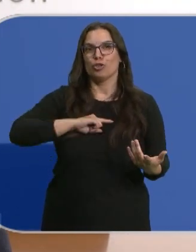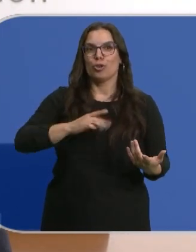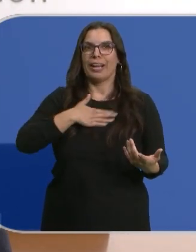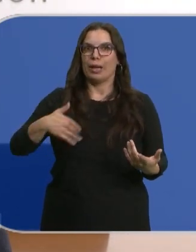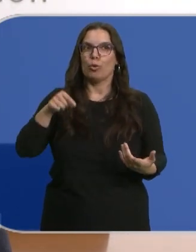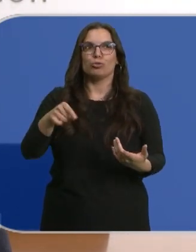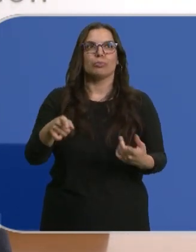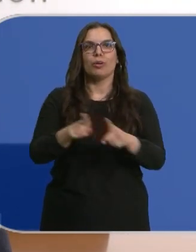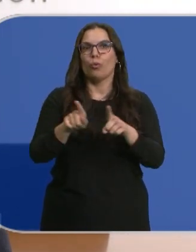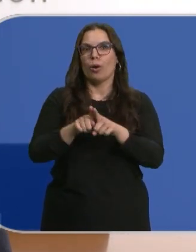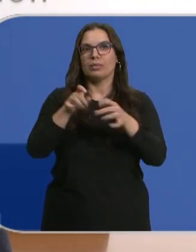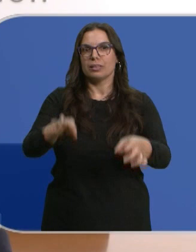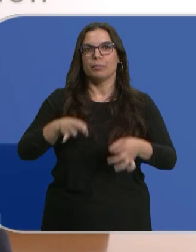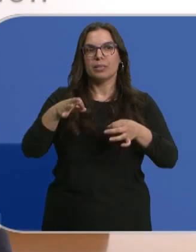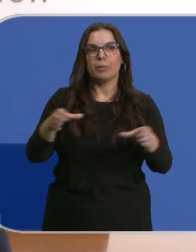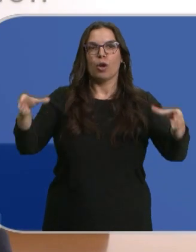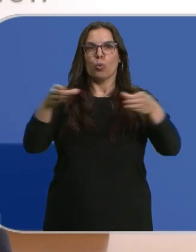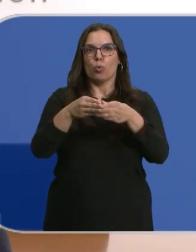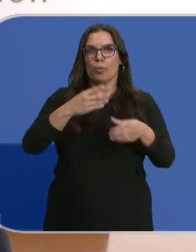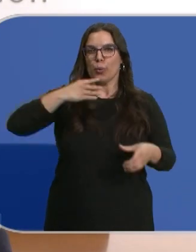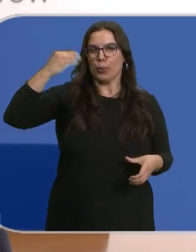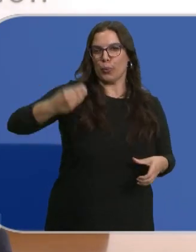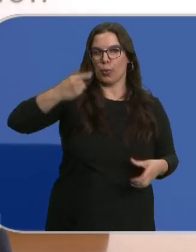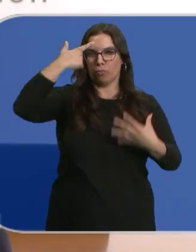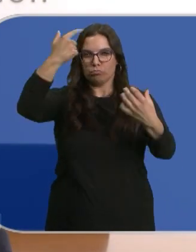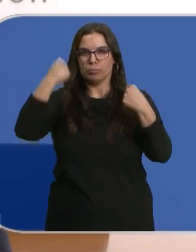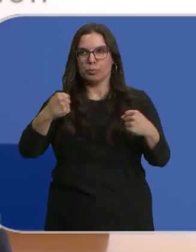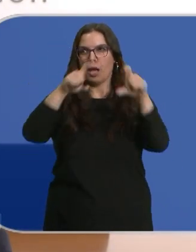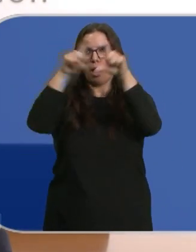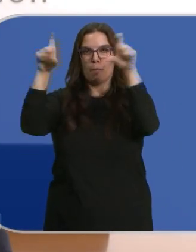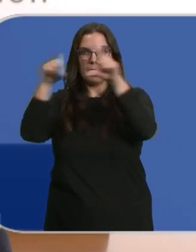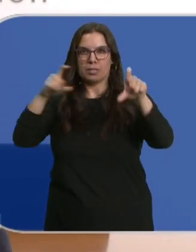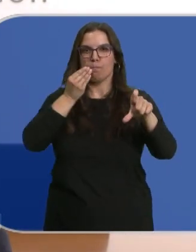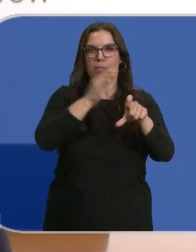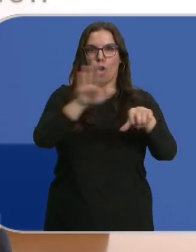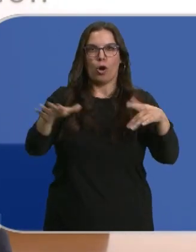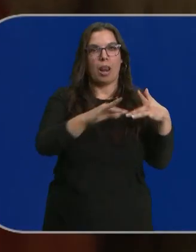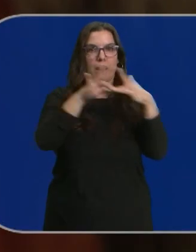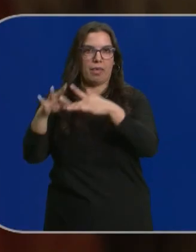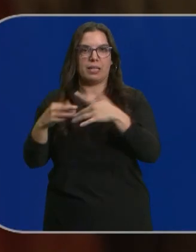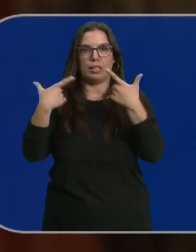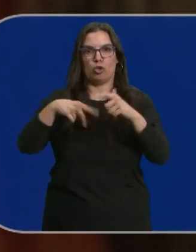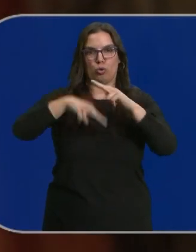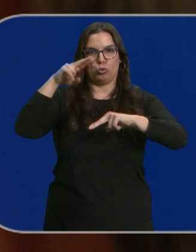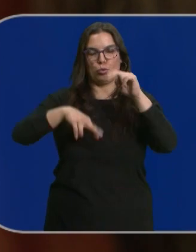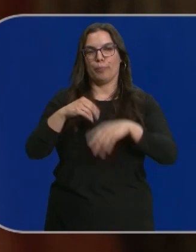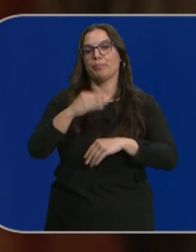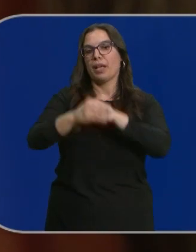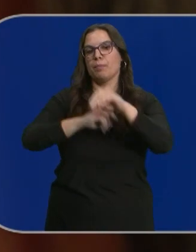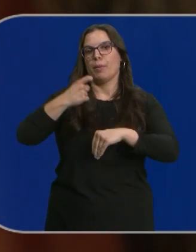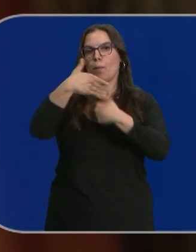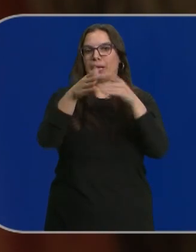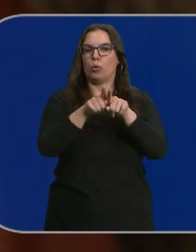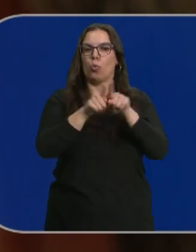queremos hacer aquí, como siempre ha sido nuestra vocación, un grupo de élite de empresas a la vanguardia del sector de la construcción. Empezarán con paquetes